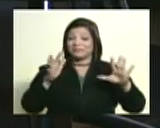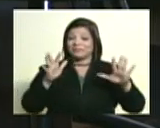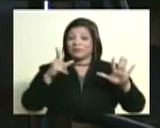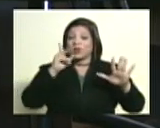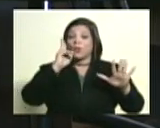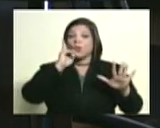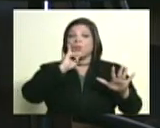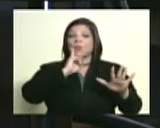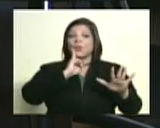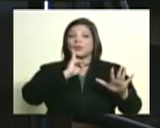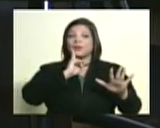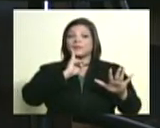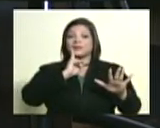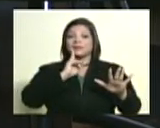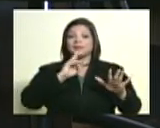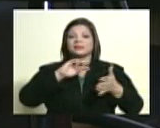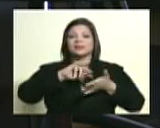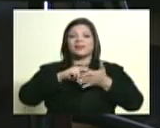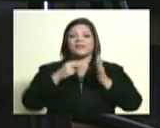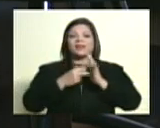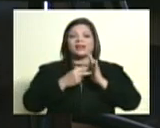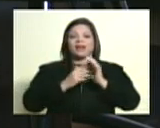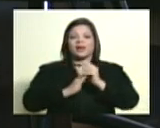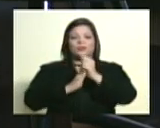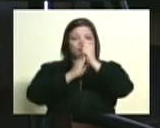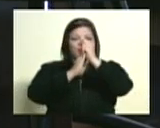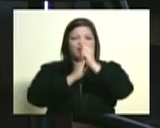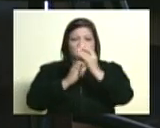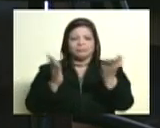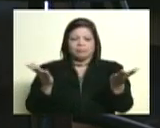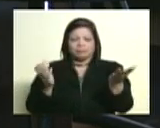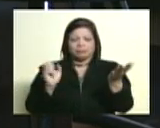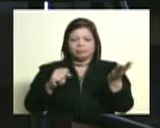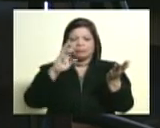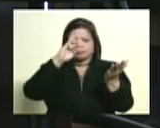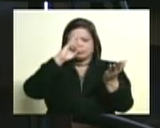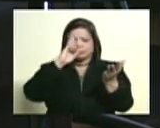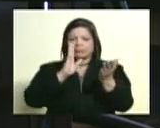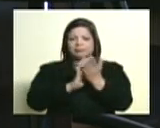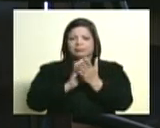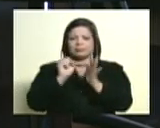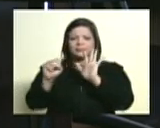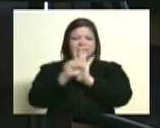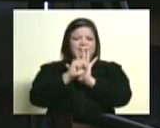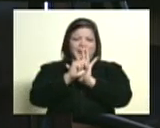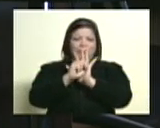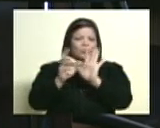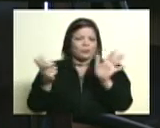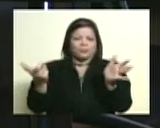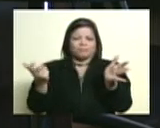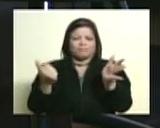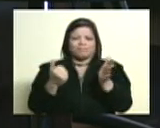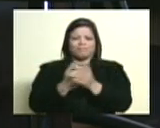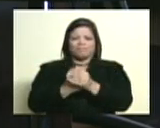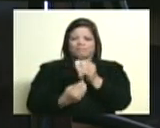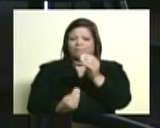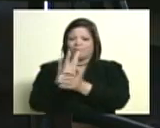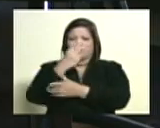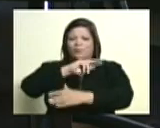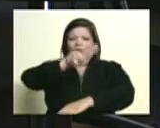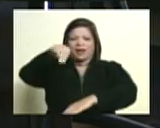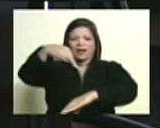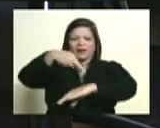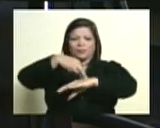Bolívar se convierte en una referencia entrañable, es sin duda la nuez de la Fundación de la República,